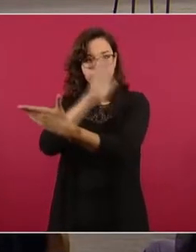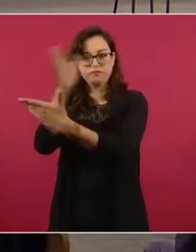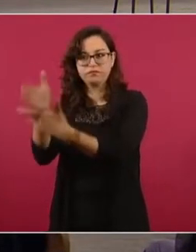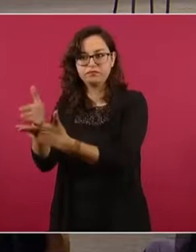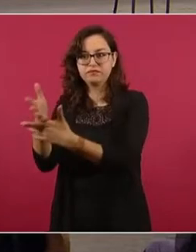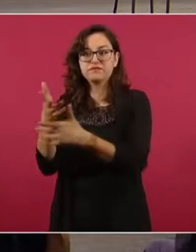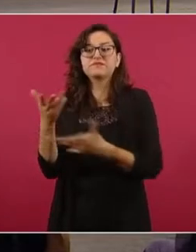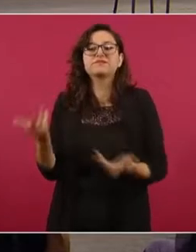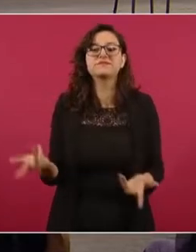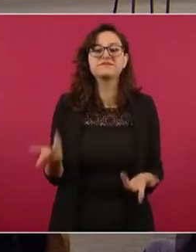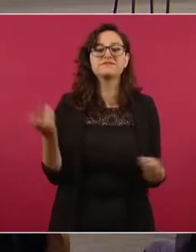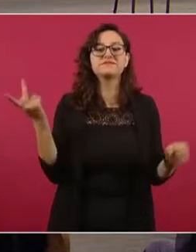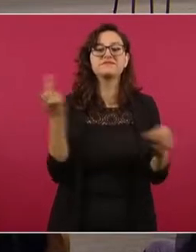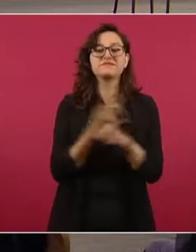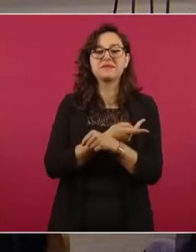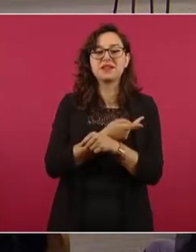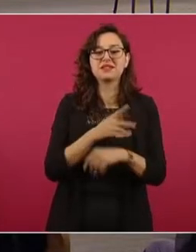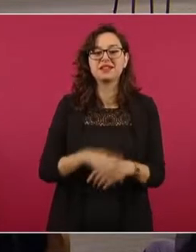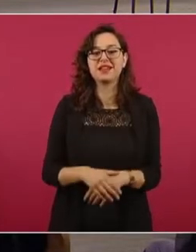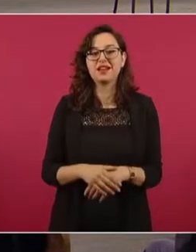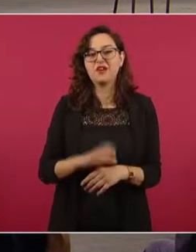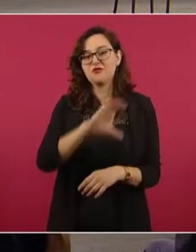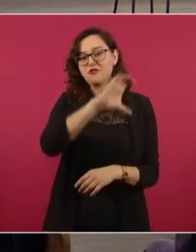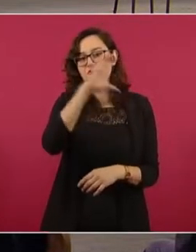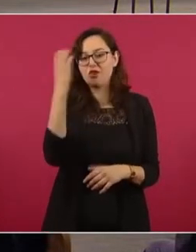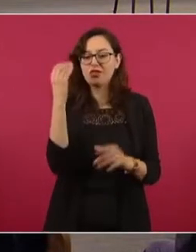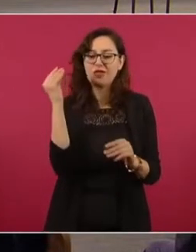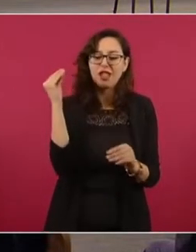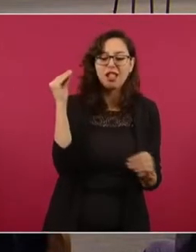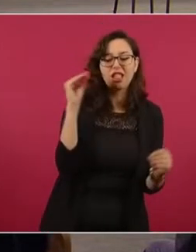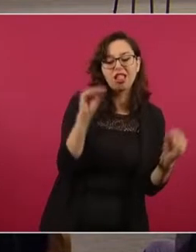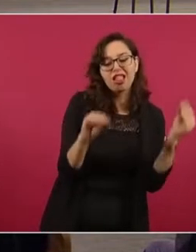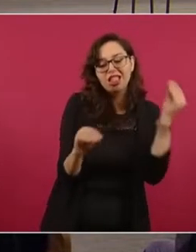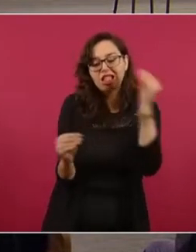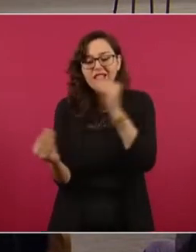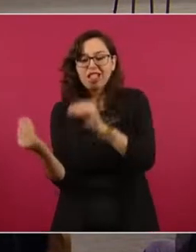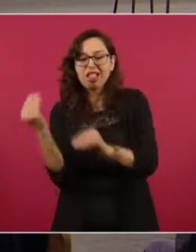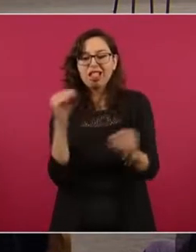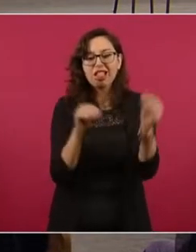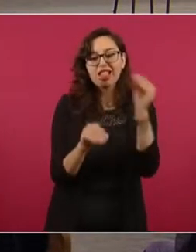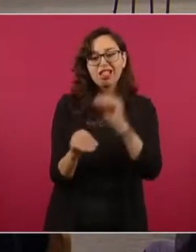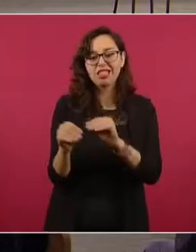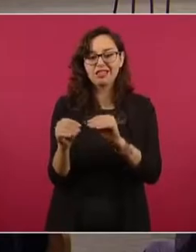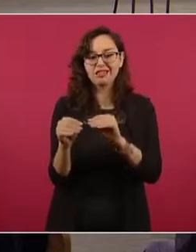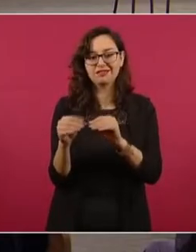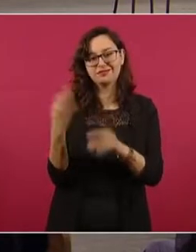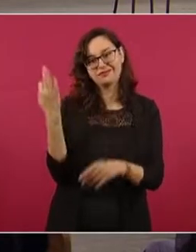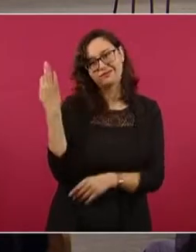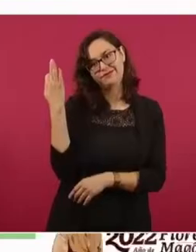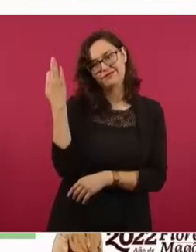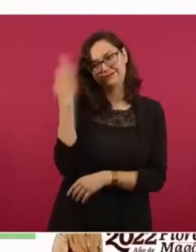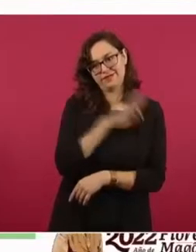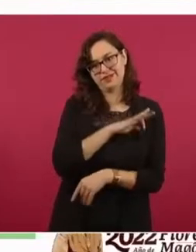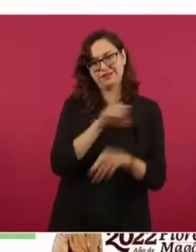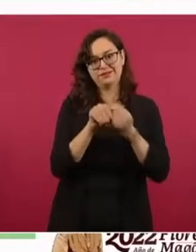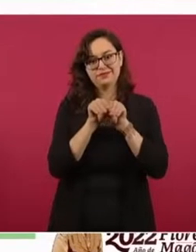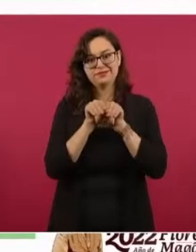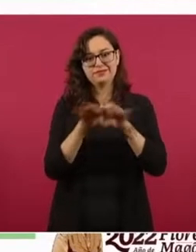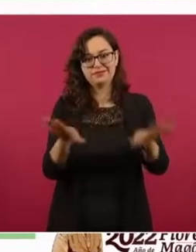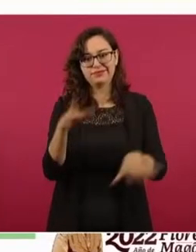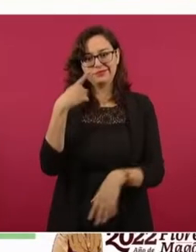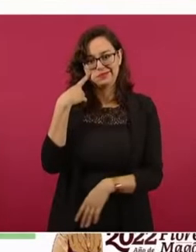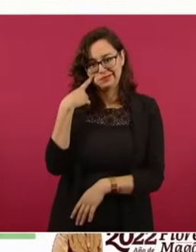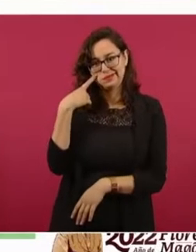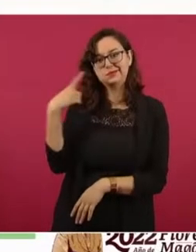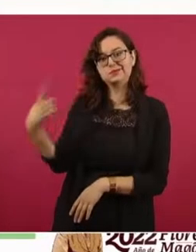la visita del presidente López Obrador a Cuba. El pasado 8 de mayo, el presidente Andrés Manuel López Obrador